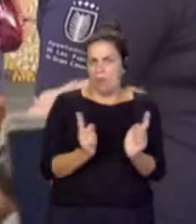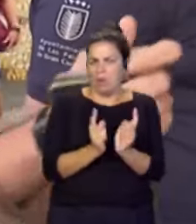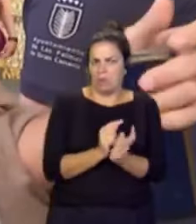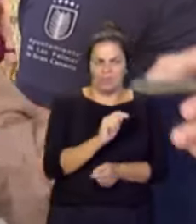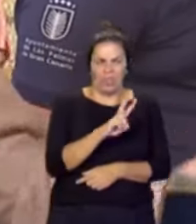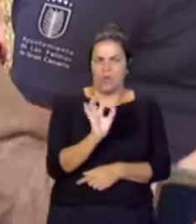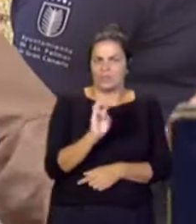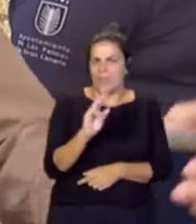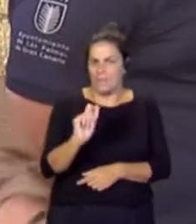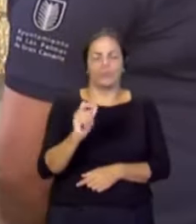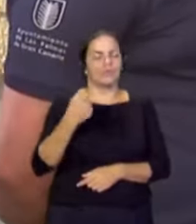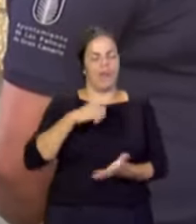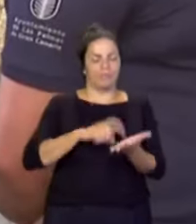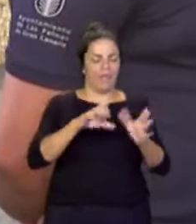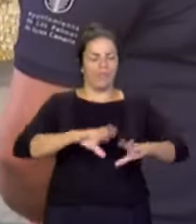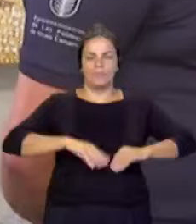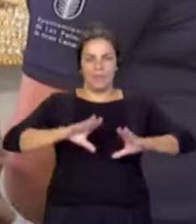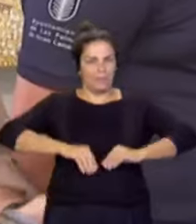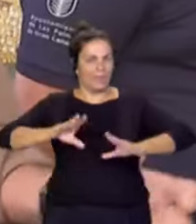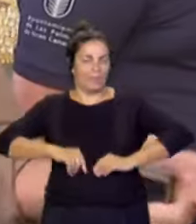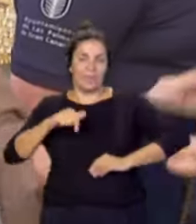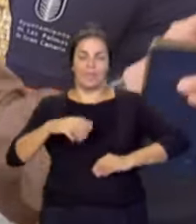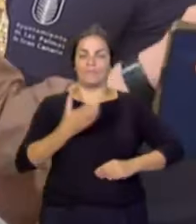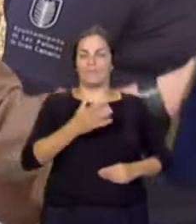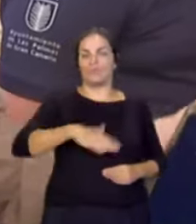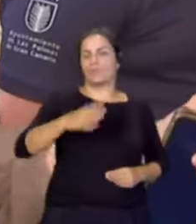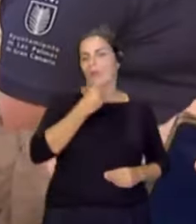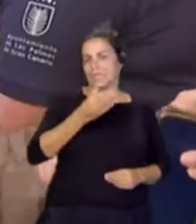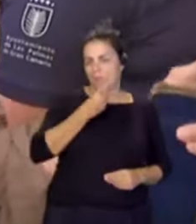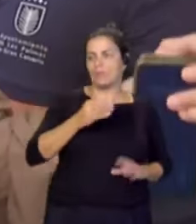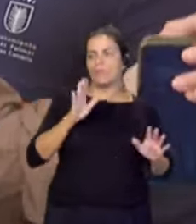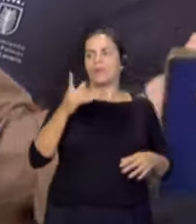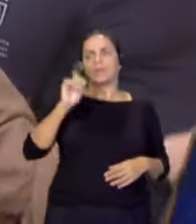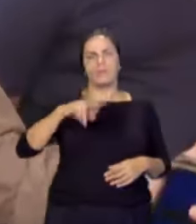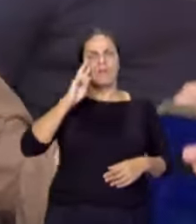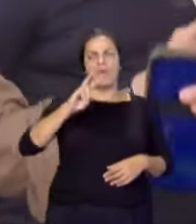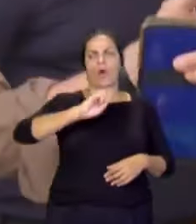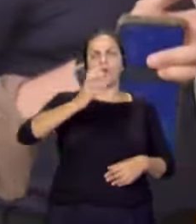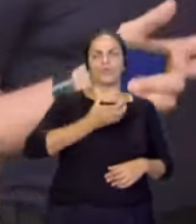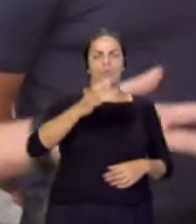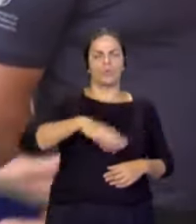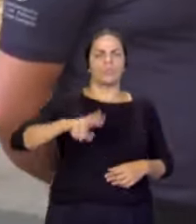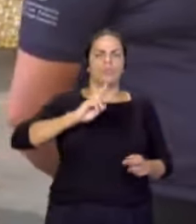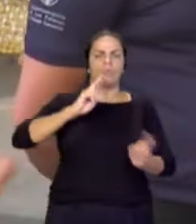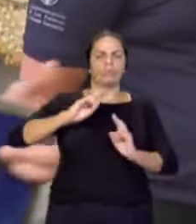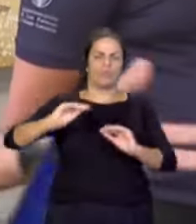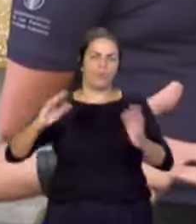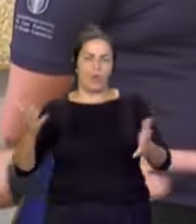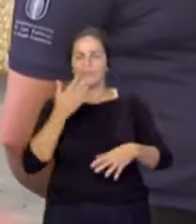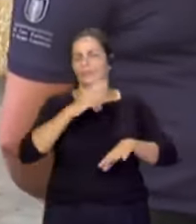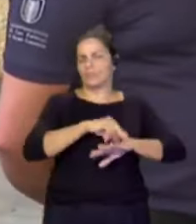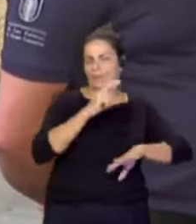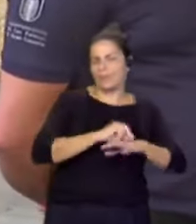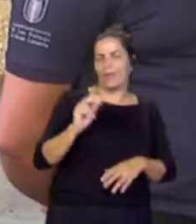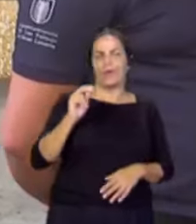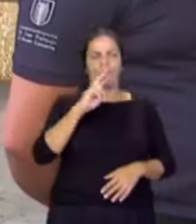tres minutos, ya habían dado a aceptar aquí en el municipio de Las Palmas de Gran Canaria, pero se estaba viendo la respuesta en otros municipios, como San Mateo, como Agüime,